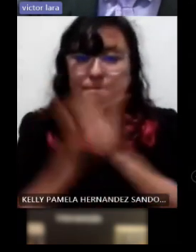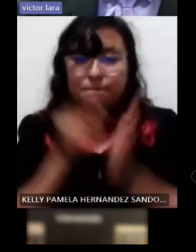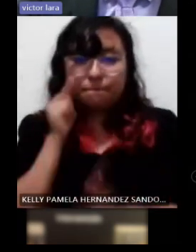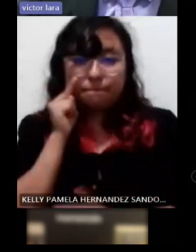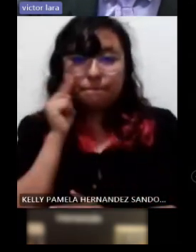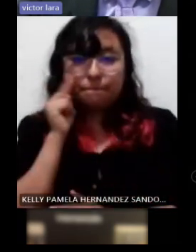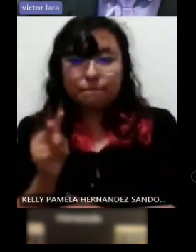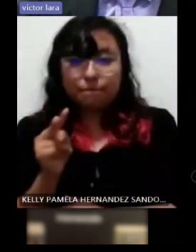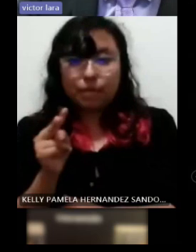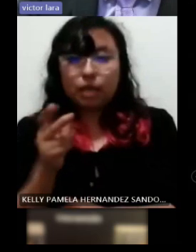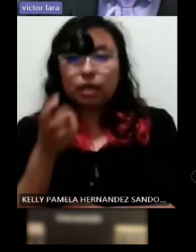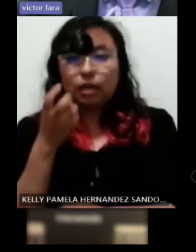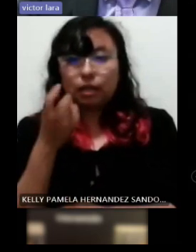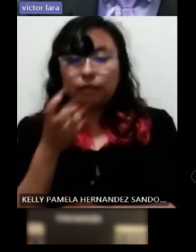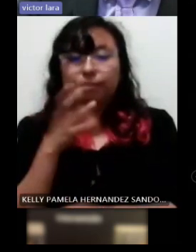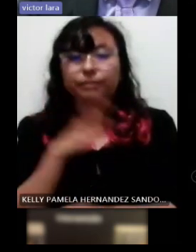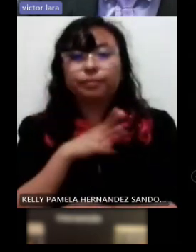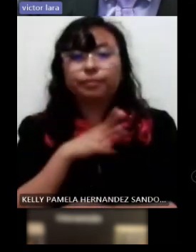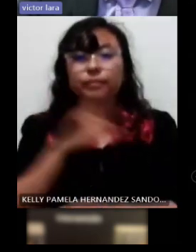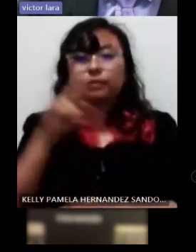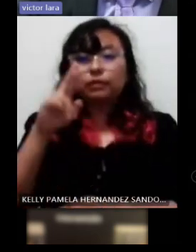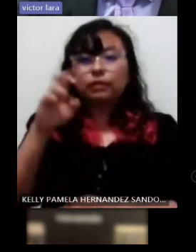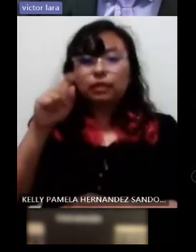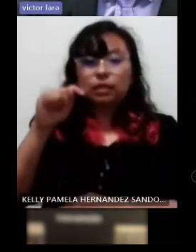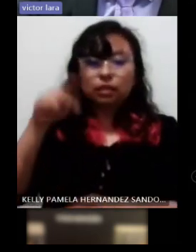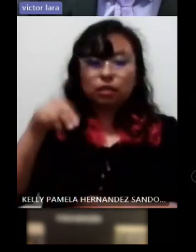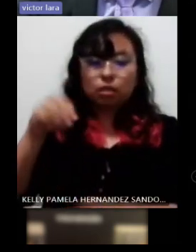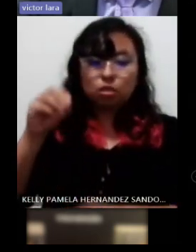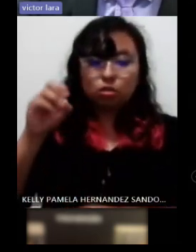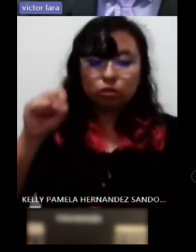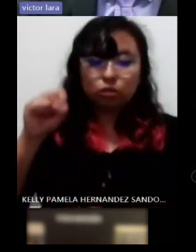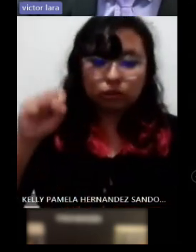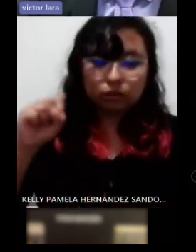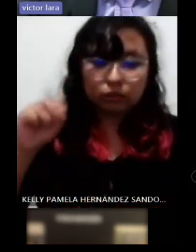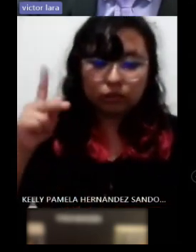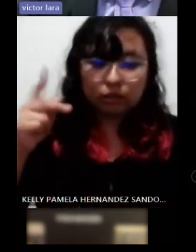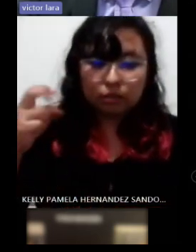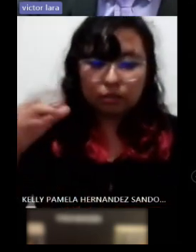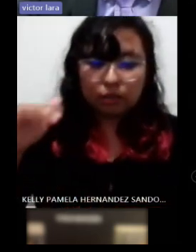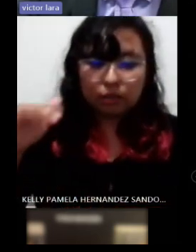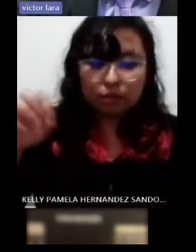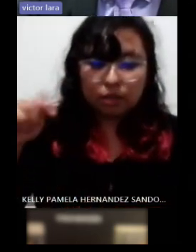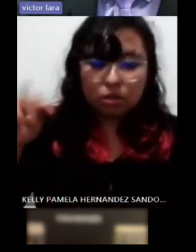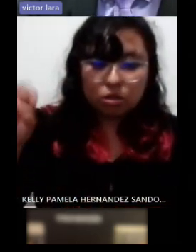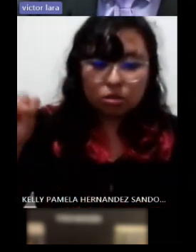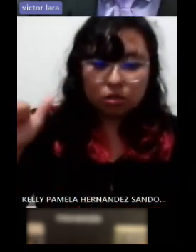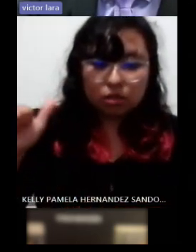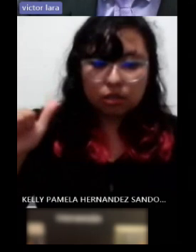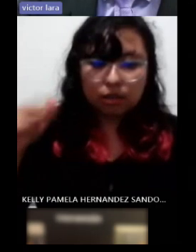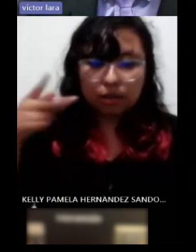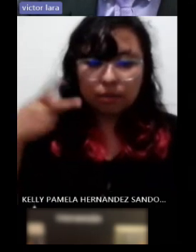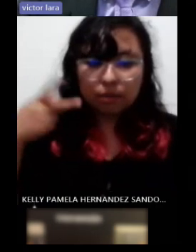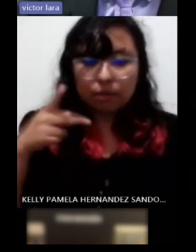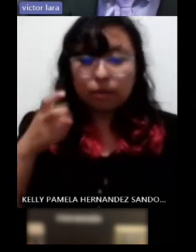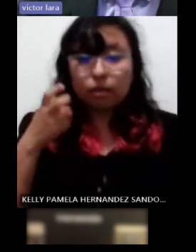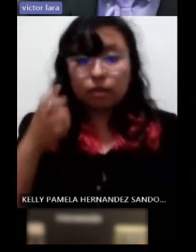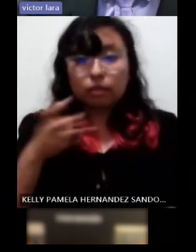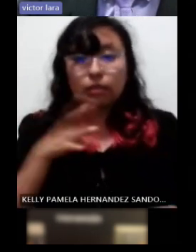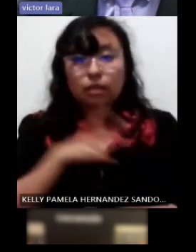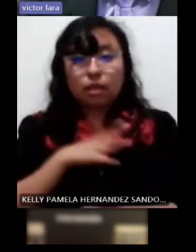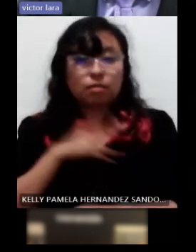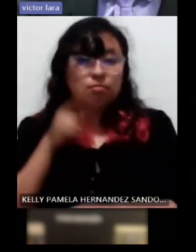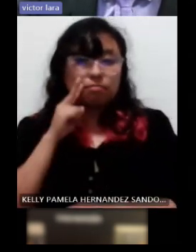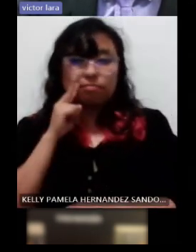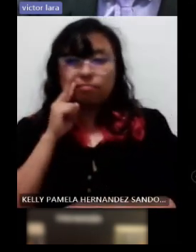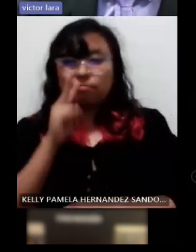característica de la retinosis pigmentosa sí y sin embargo es importante esta valoración pero no ha llegado a la ceguera entonces